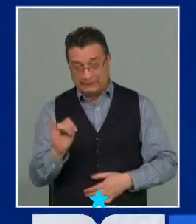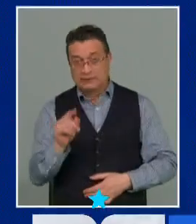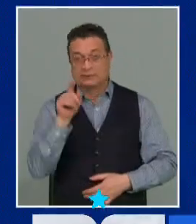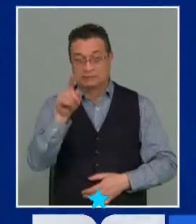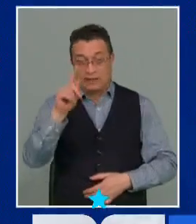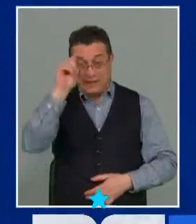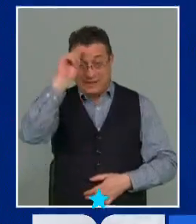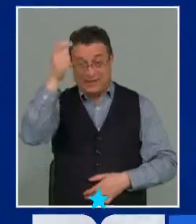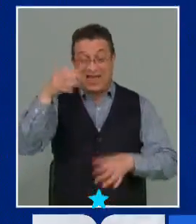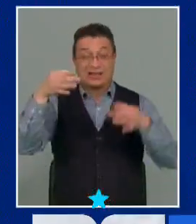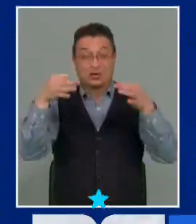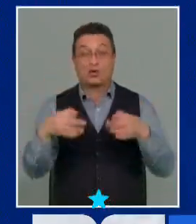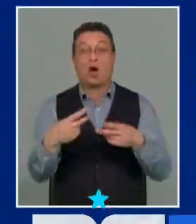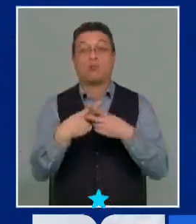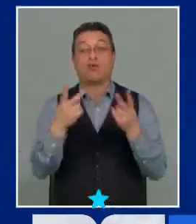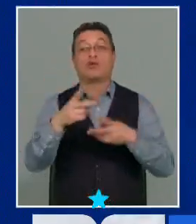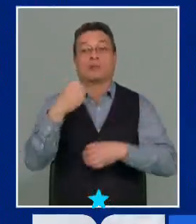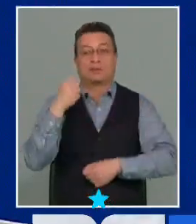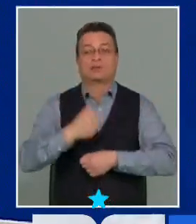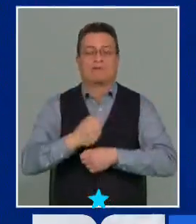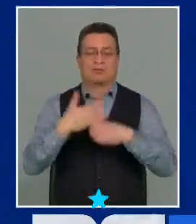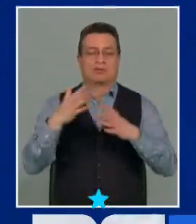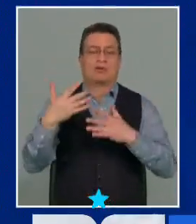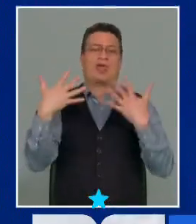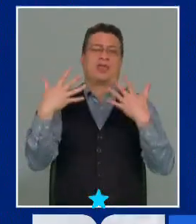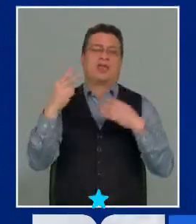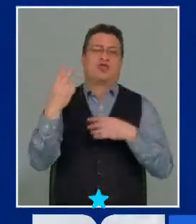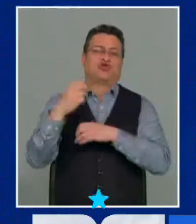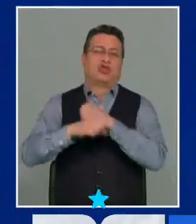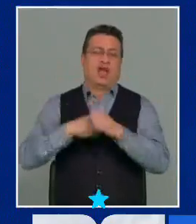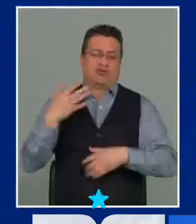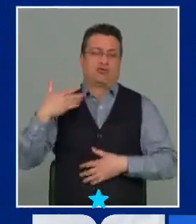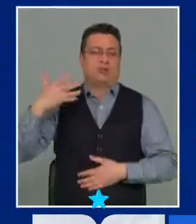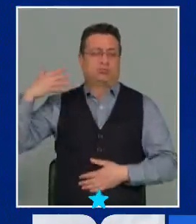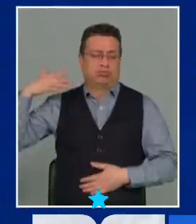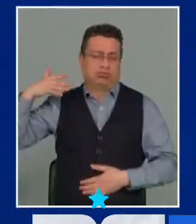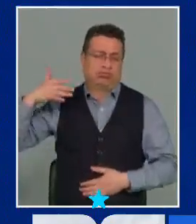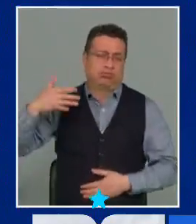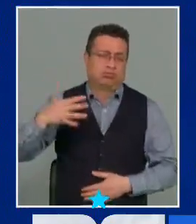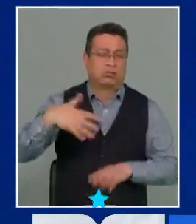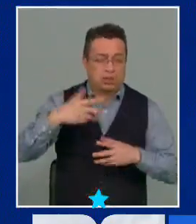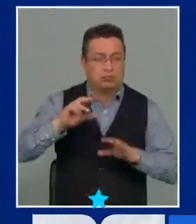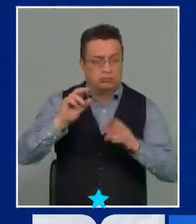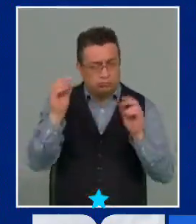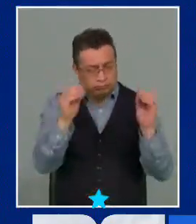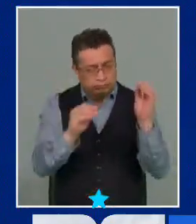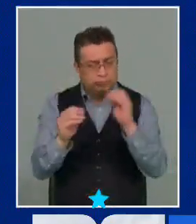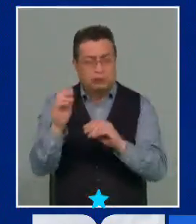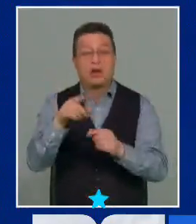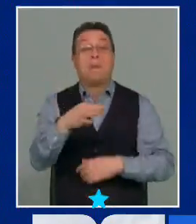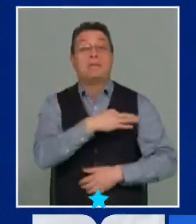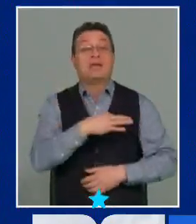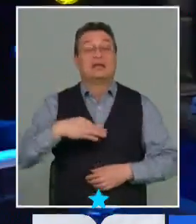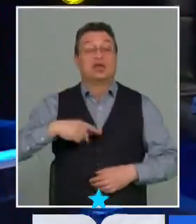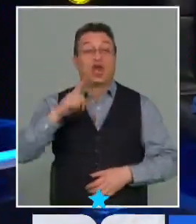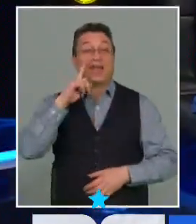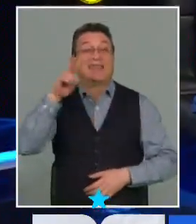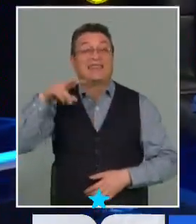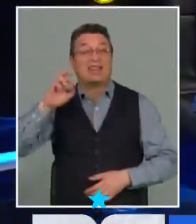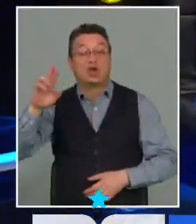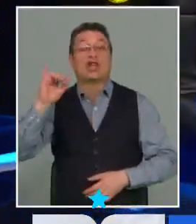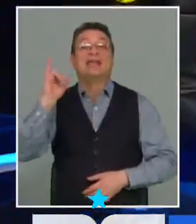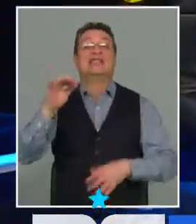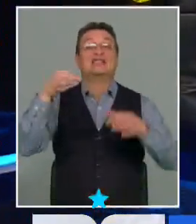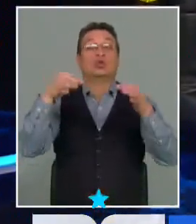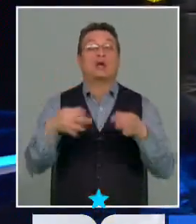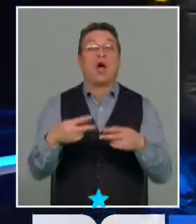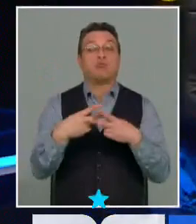la idea de seguridad pública se viene trabajando hace ya 10, 12 años, la ley del Ministerio de Interior que tú citas, o el Ministerio de Interior y Seguridad Pública, que se refiere a la